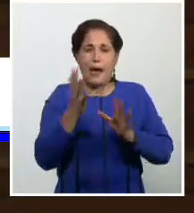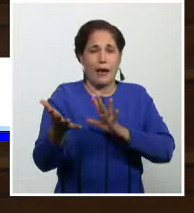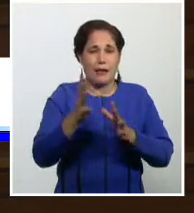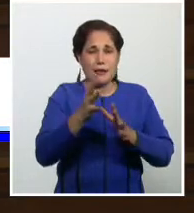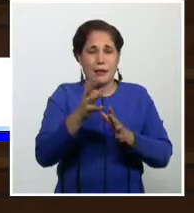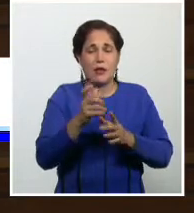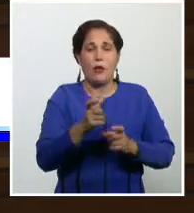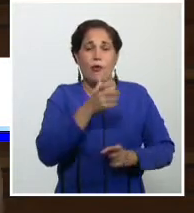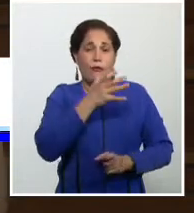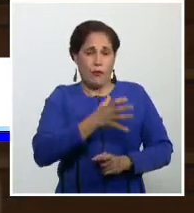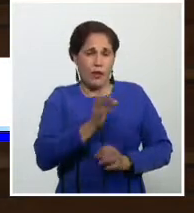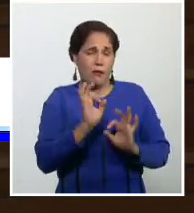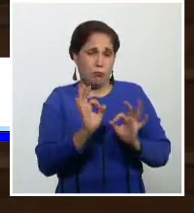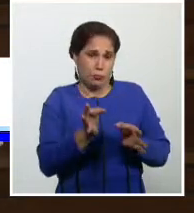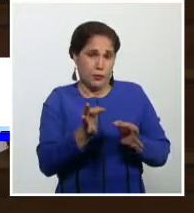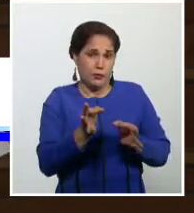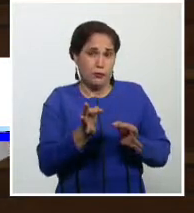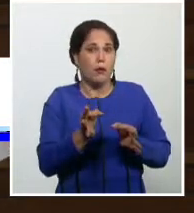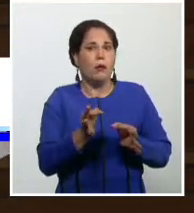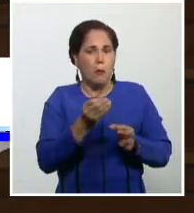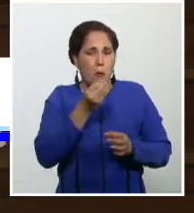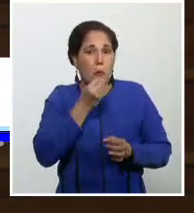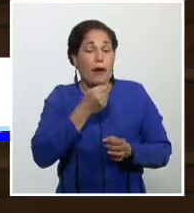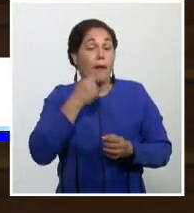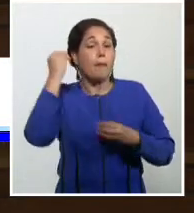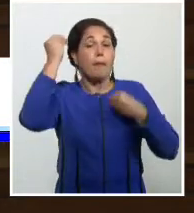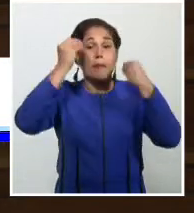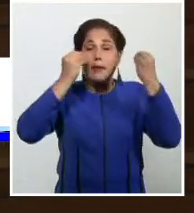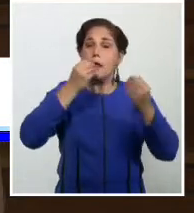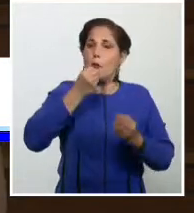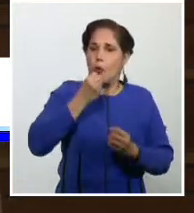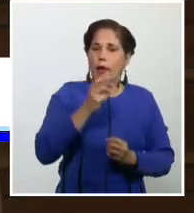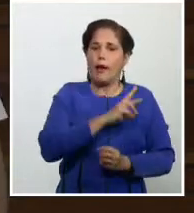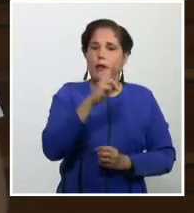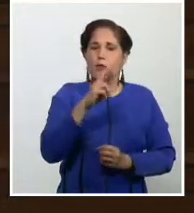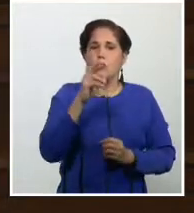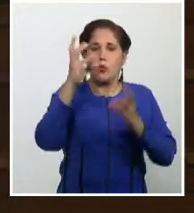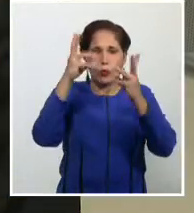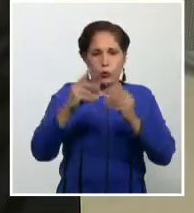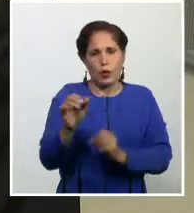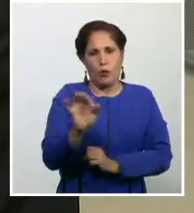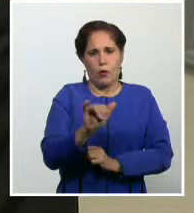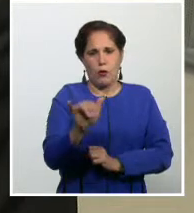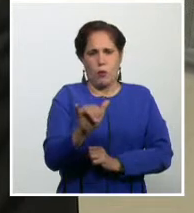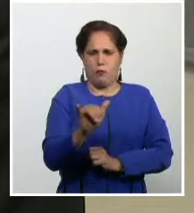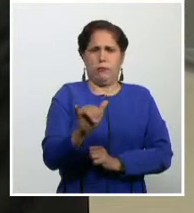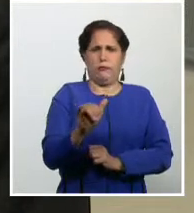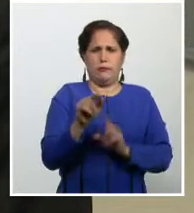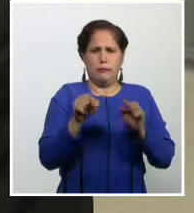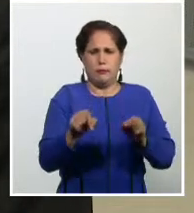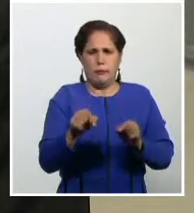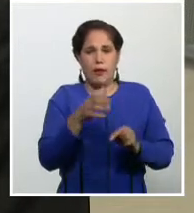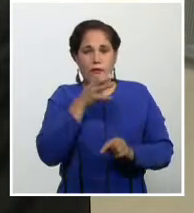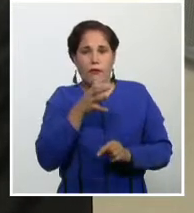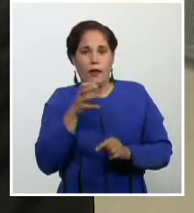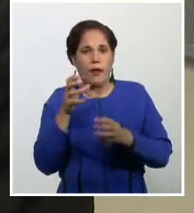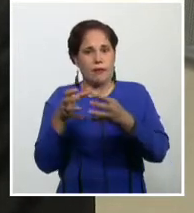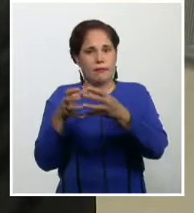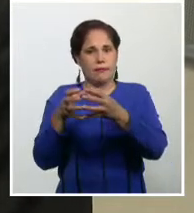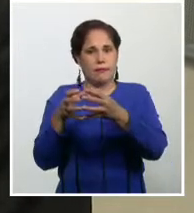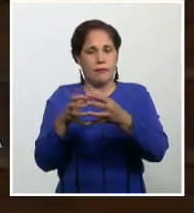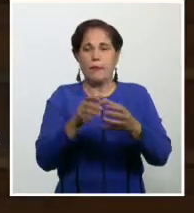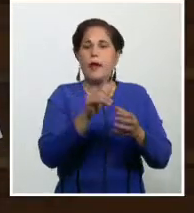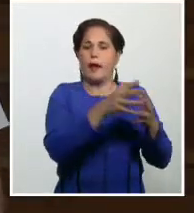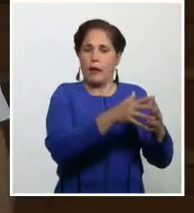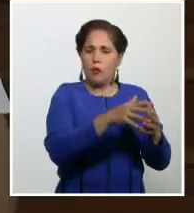había realizado la revolución, podían tener el mismo resultado. No se daban cuenta que el escenario era distinto. Alrededor del principio de